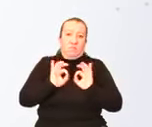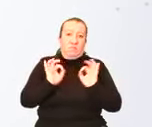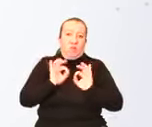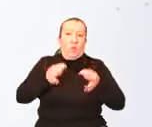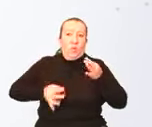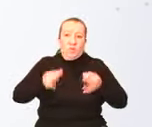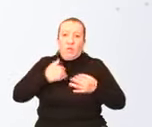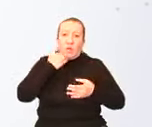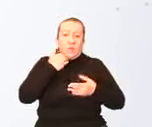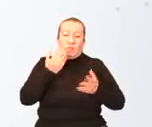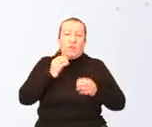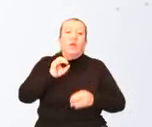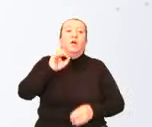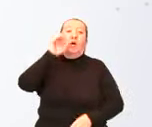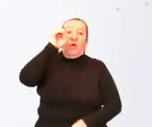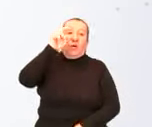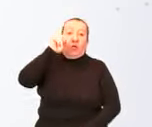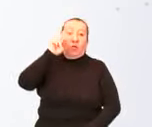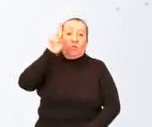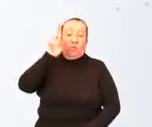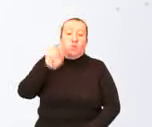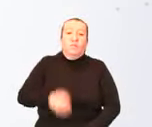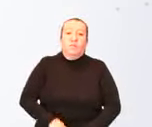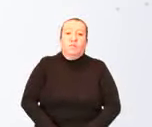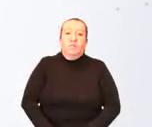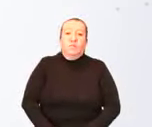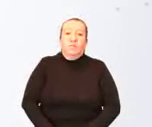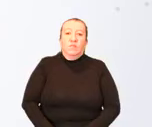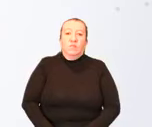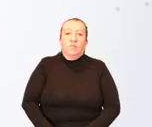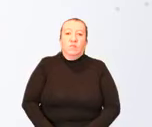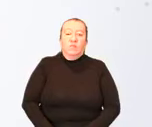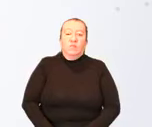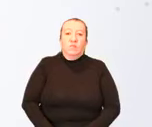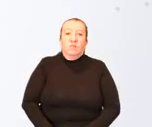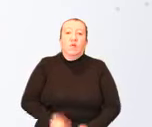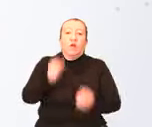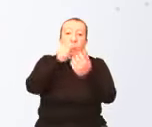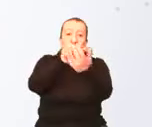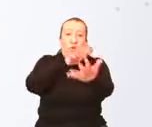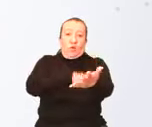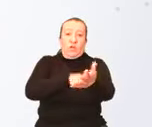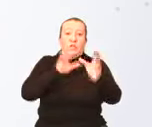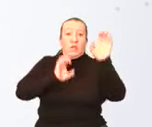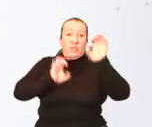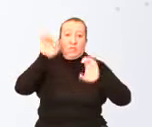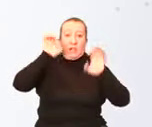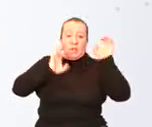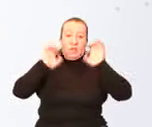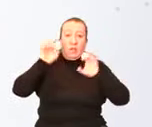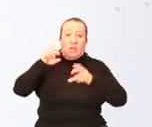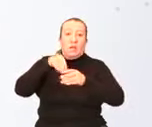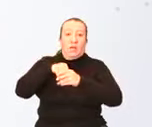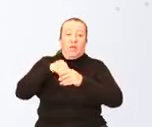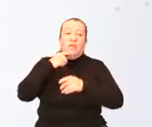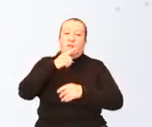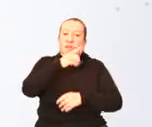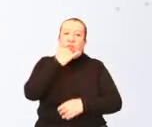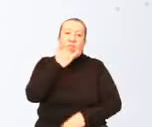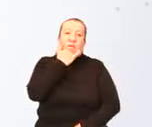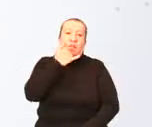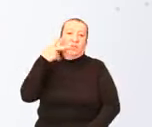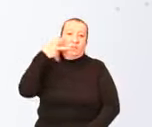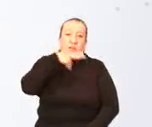Unidas demostró el sobreprecio en los proyectos estratégicos. Otra de las grandes mentiras.